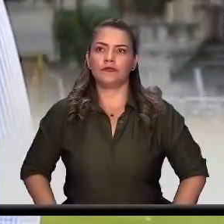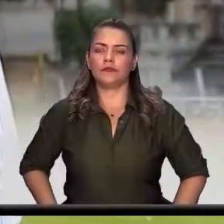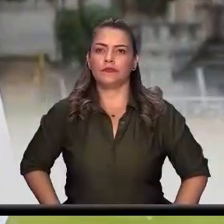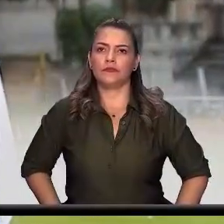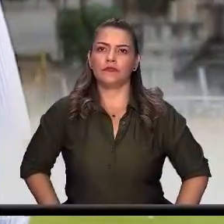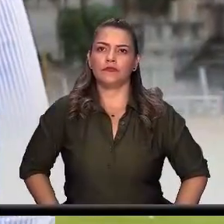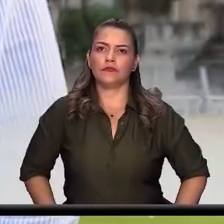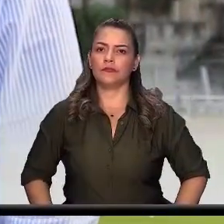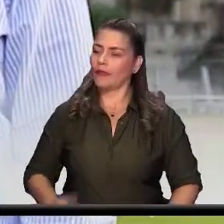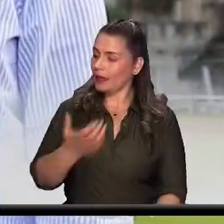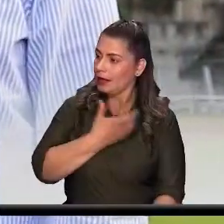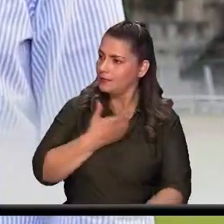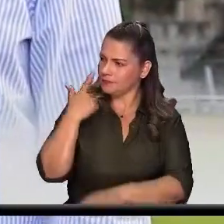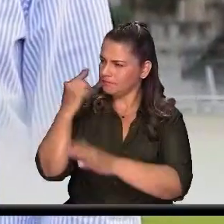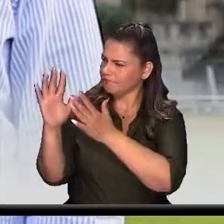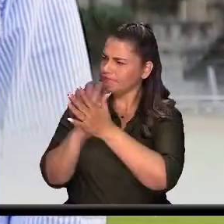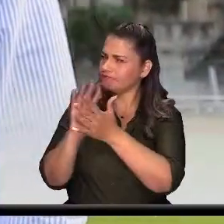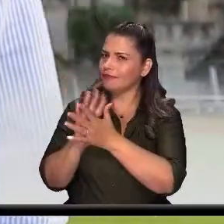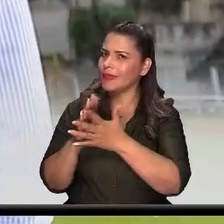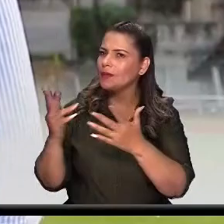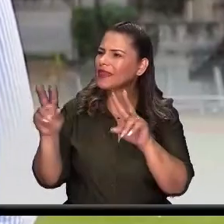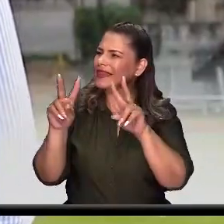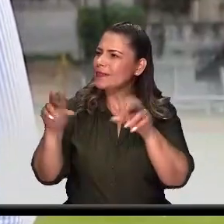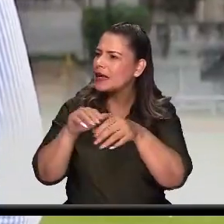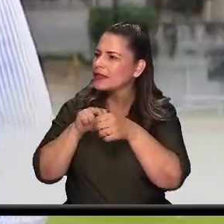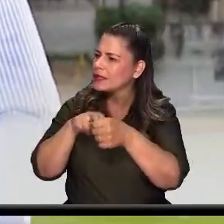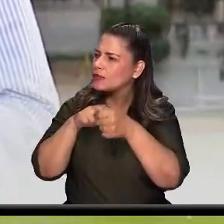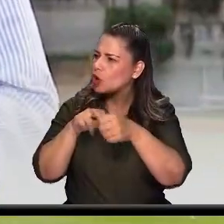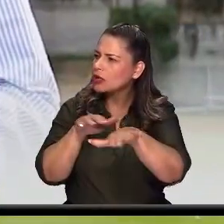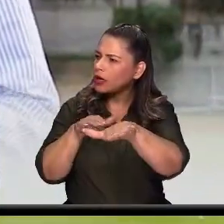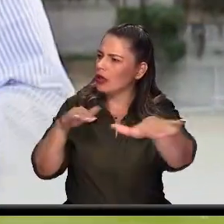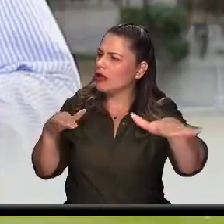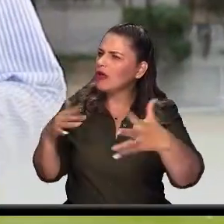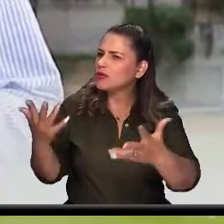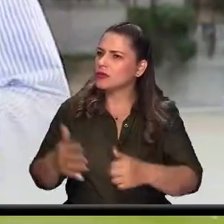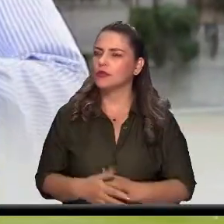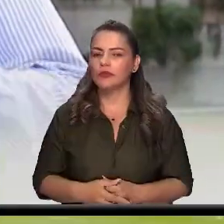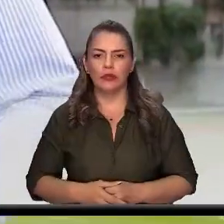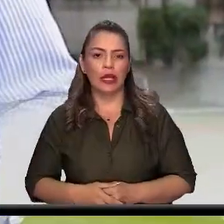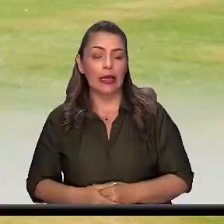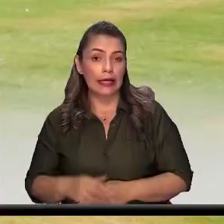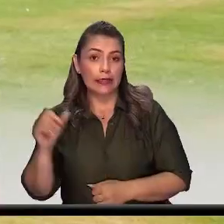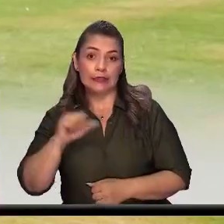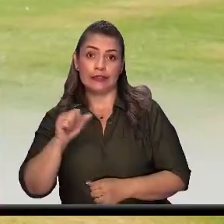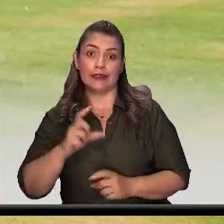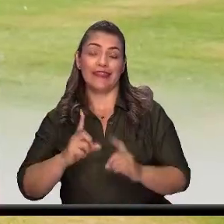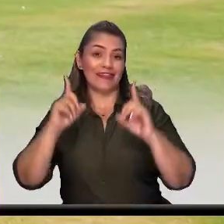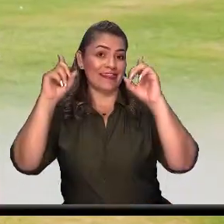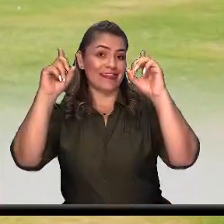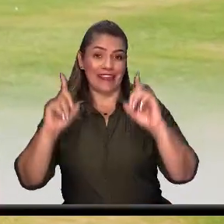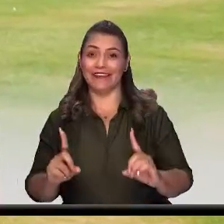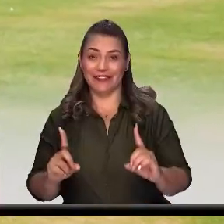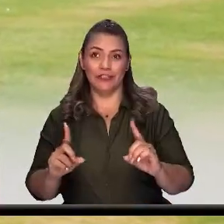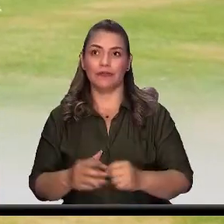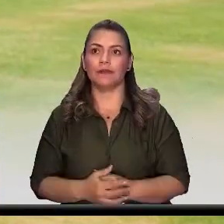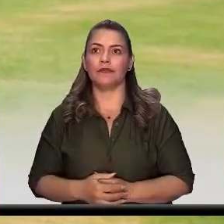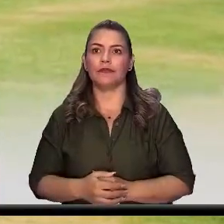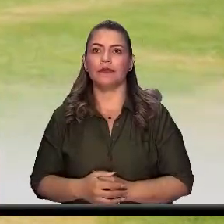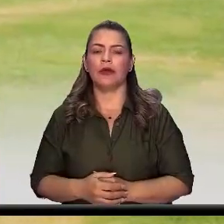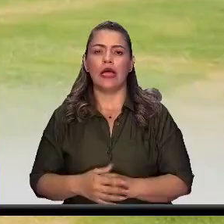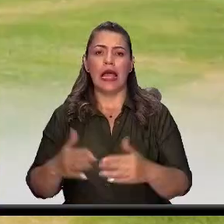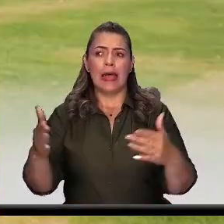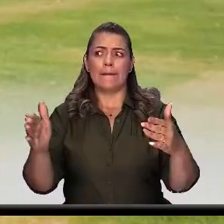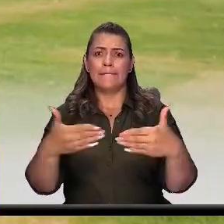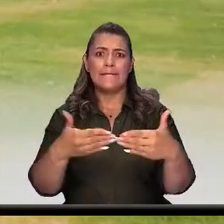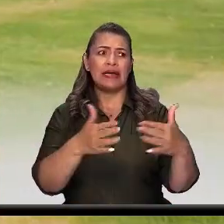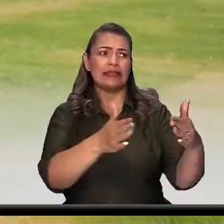Alcalde, cuéntenos cómo nos fue en materia de movilidad en las fiestas de Itagüise. Juli, tomamos una decisión de la no cerrar ninguna vía ni cerrar el parque